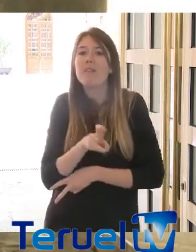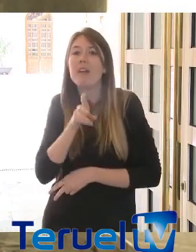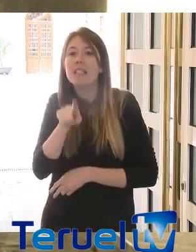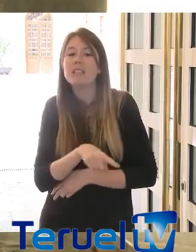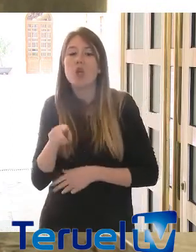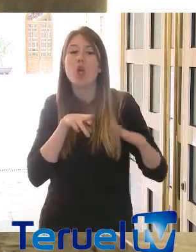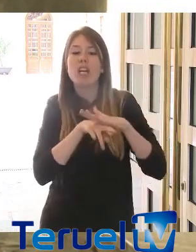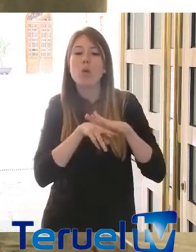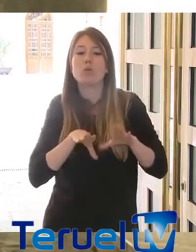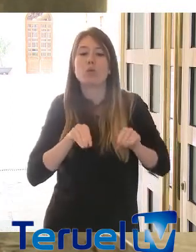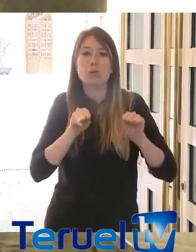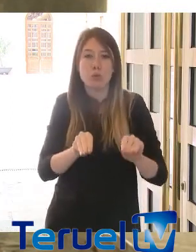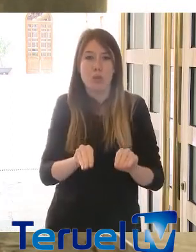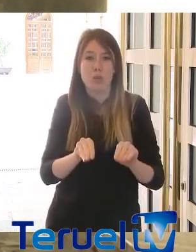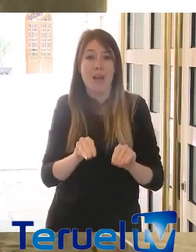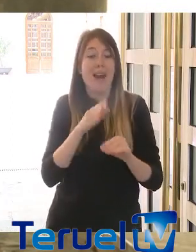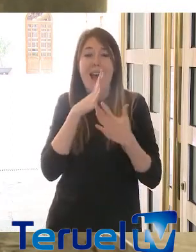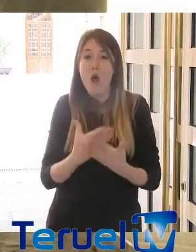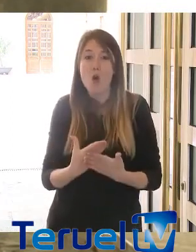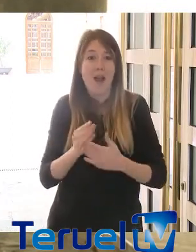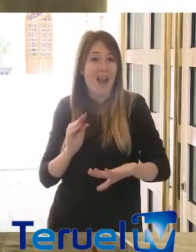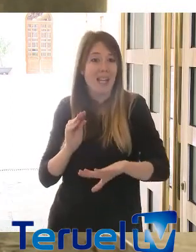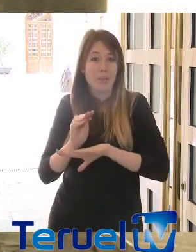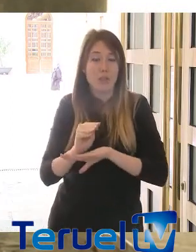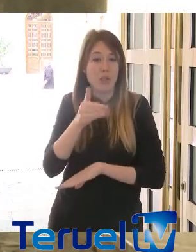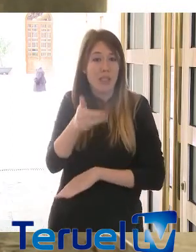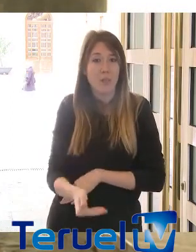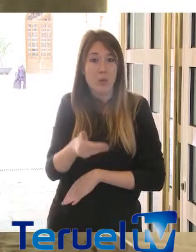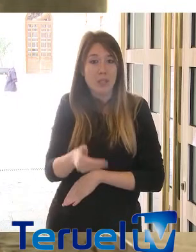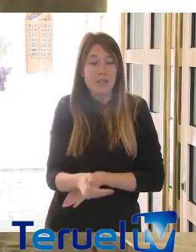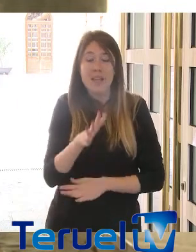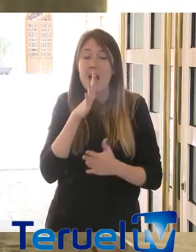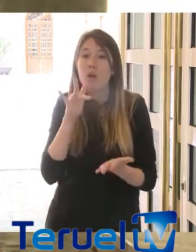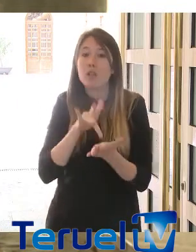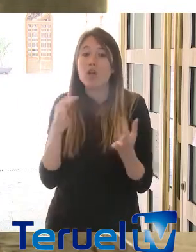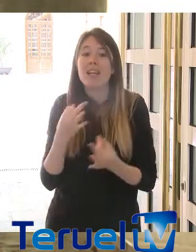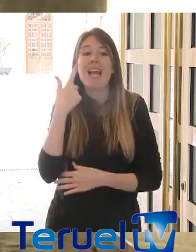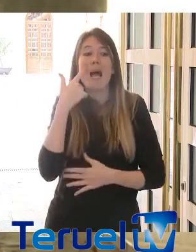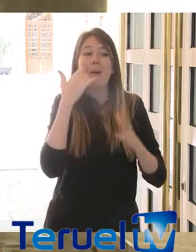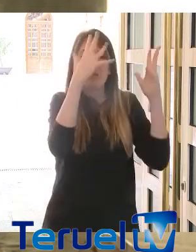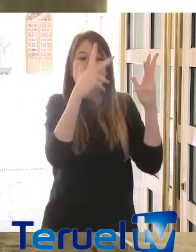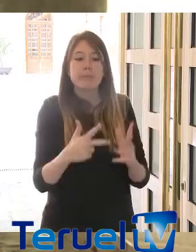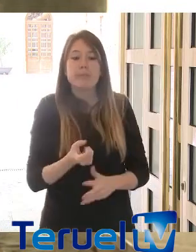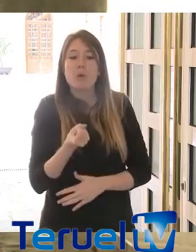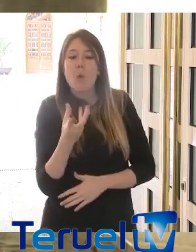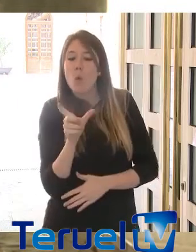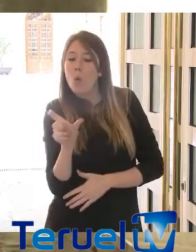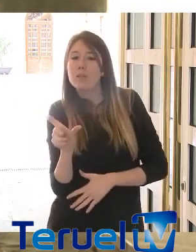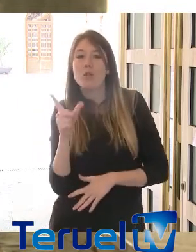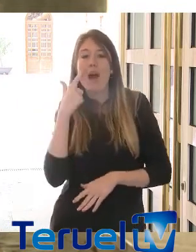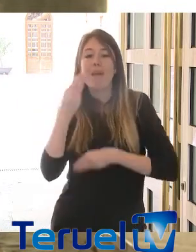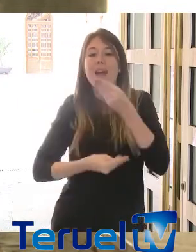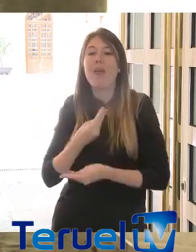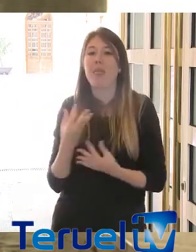sacar los recursos, esta vez la inversión de la prueba. Esto toca y es decir con qué contamos para ver qué podemos hacer.